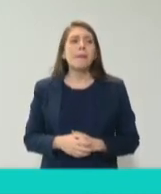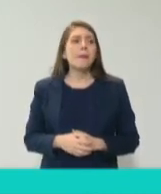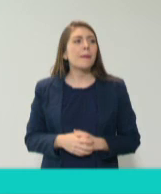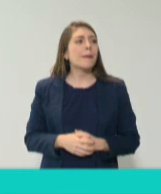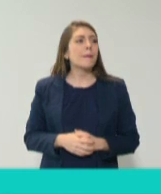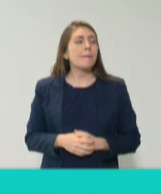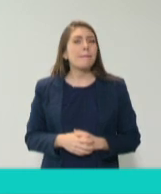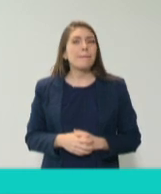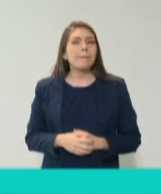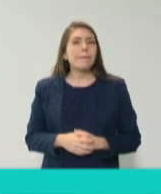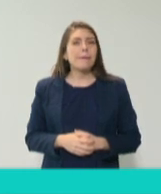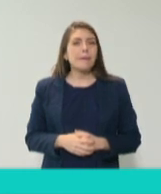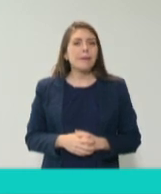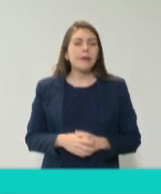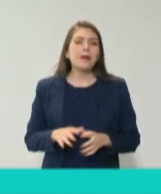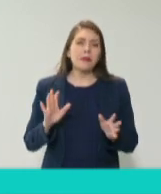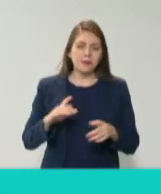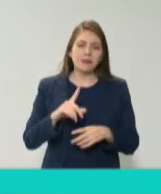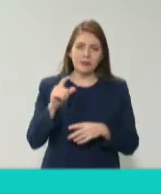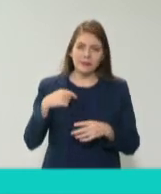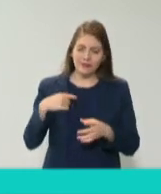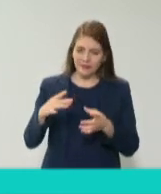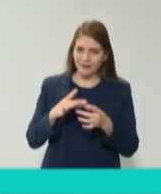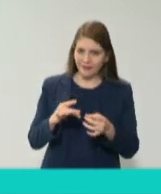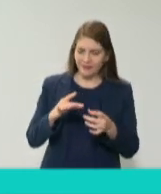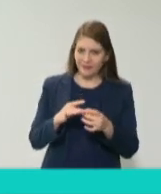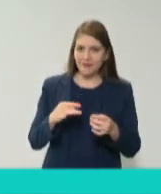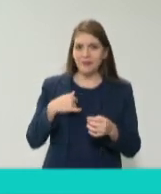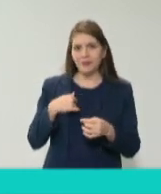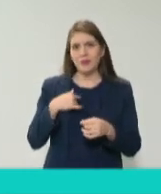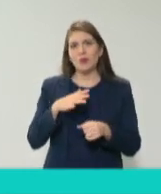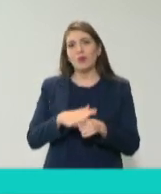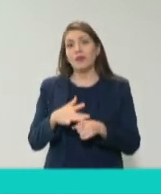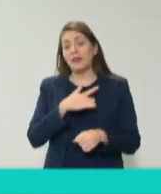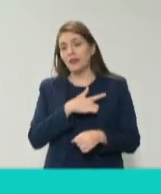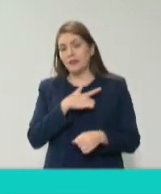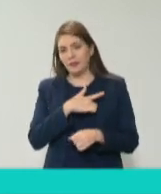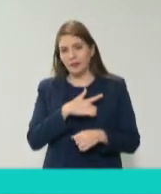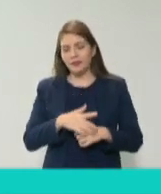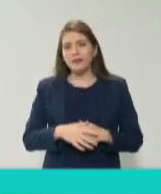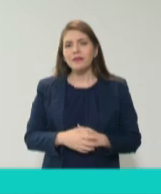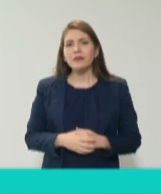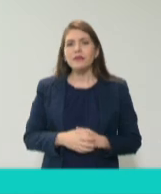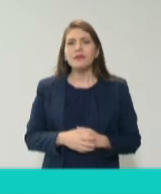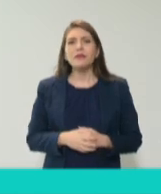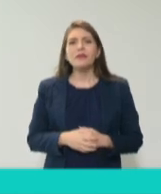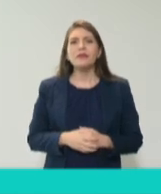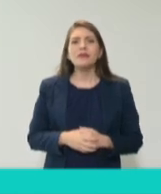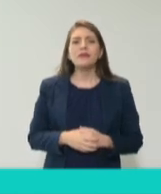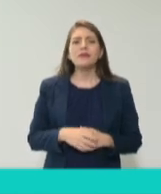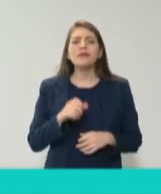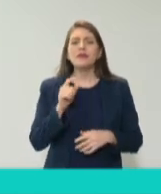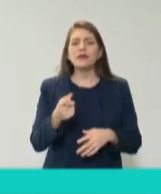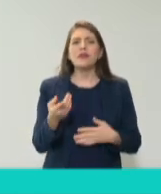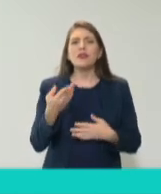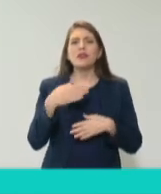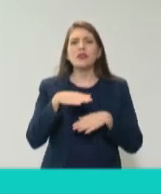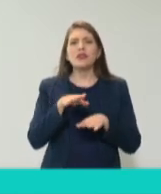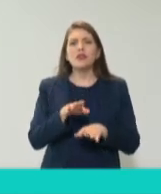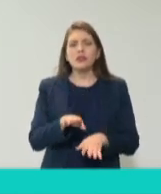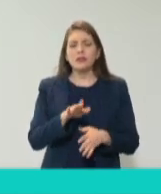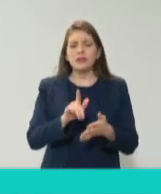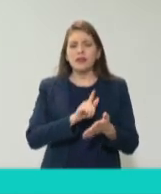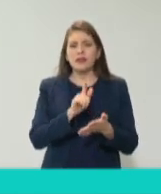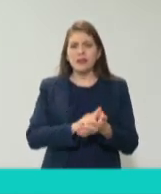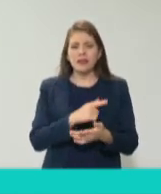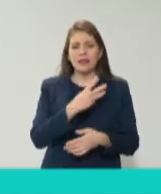y luego les platicaré la que en realidad es la que más me gusta sobre justo la ley 3 de 3